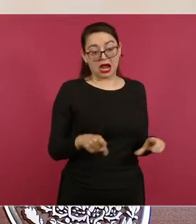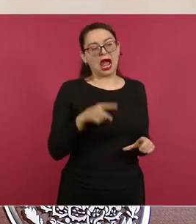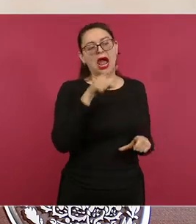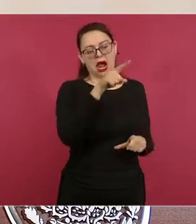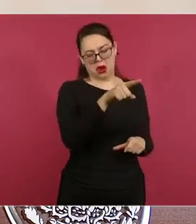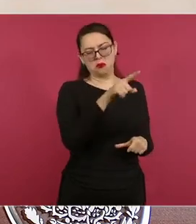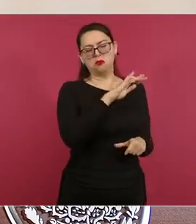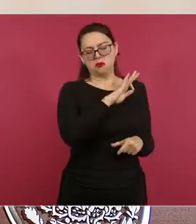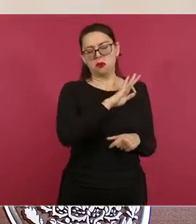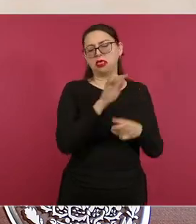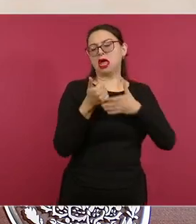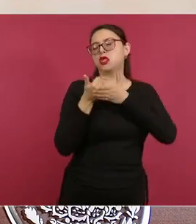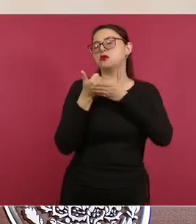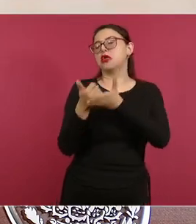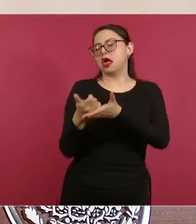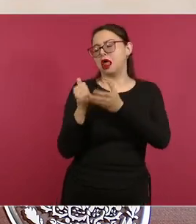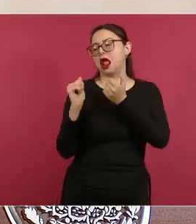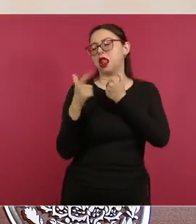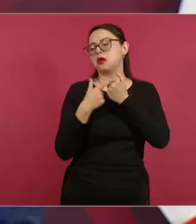fuerte arriba, goteaba abajo.